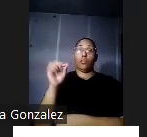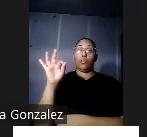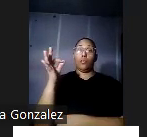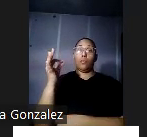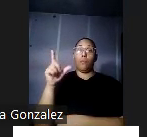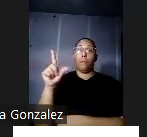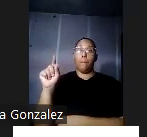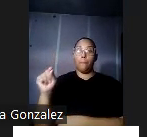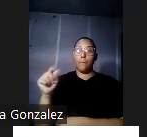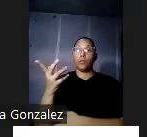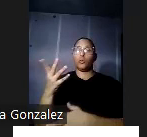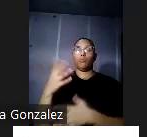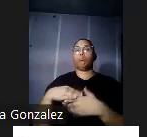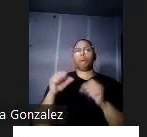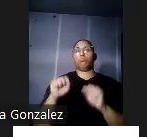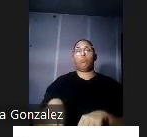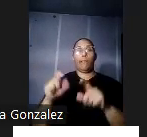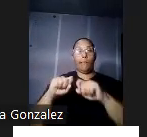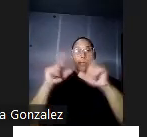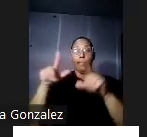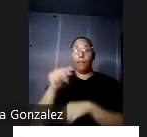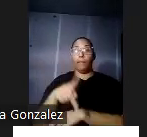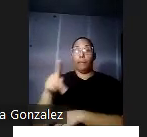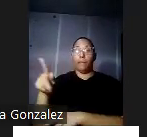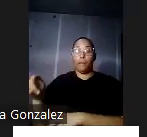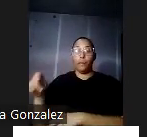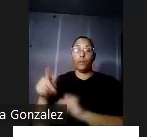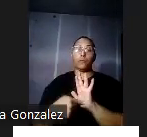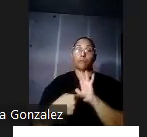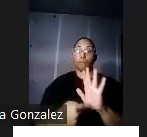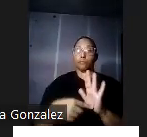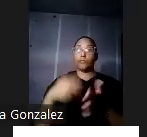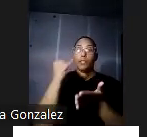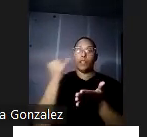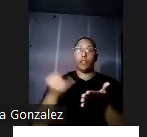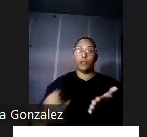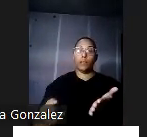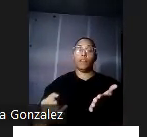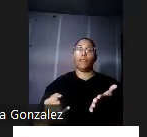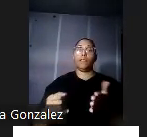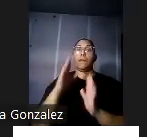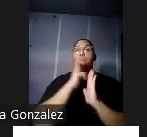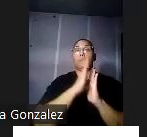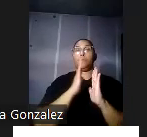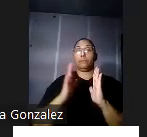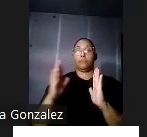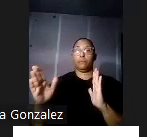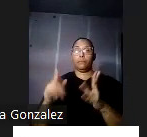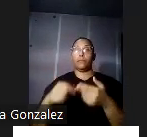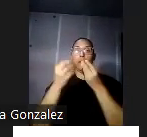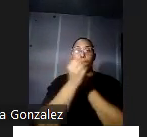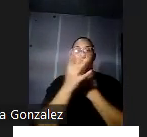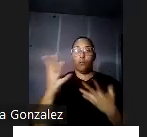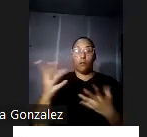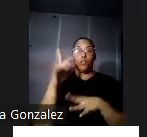terminar la presentación sin presentarle alguna parte de la bibliografía que utilice para esta investigación